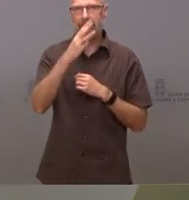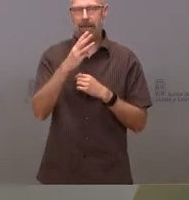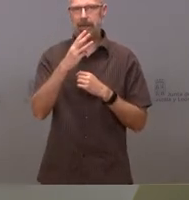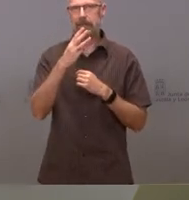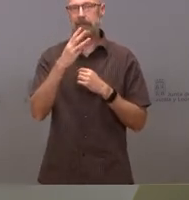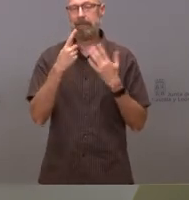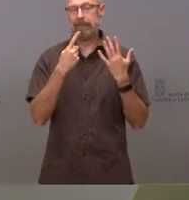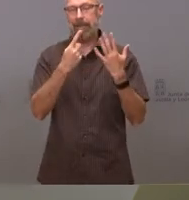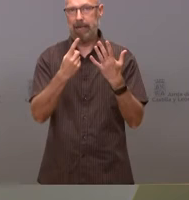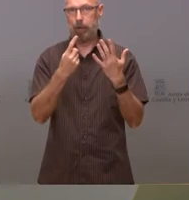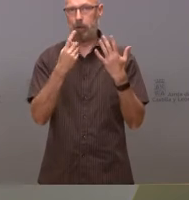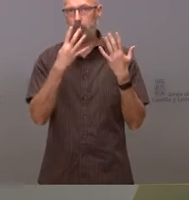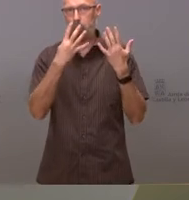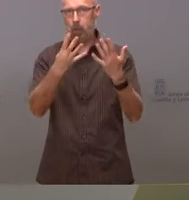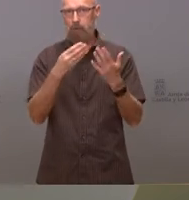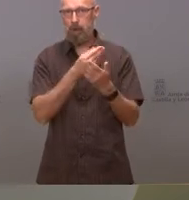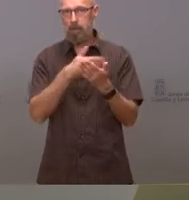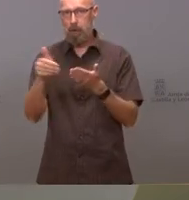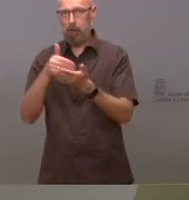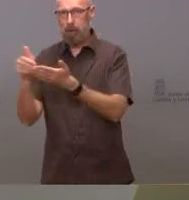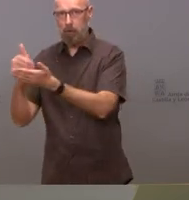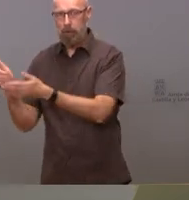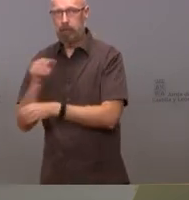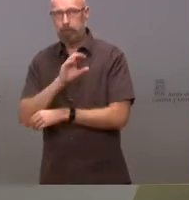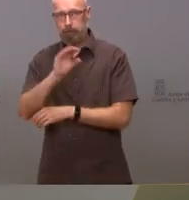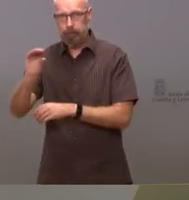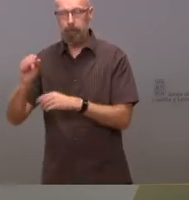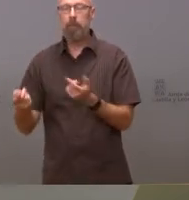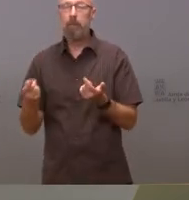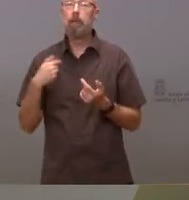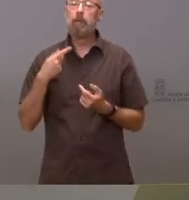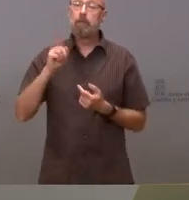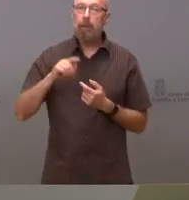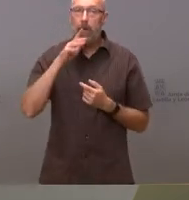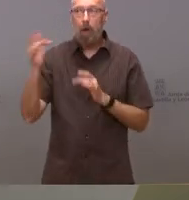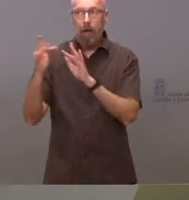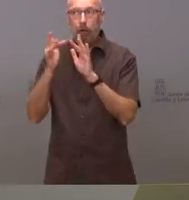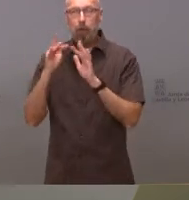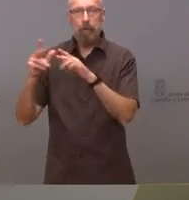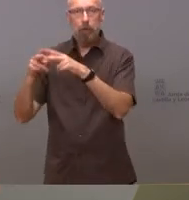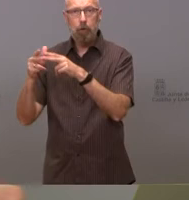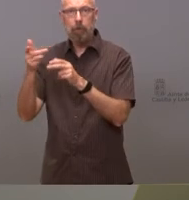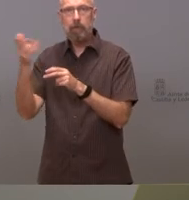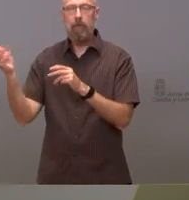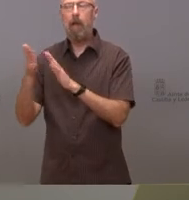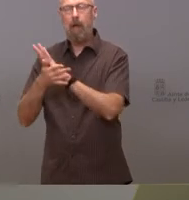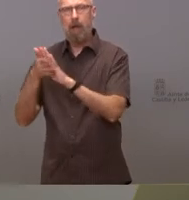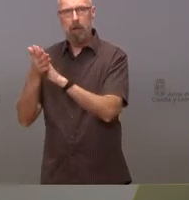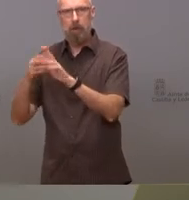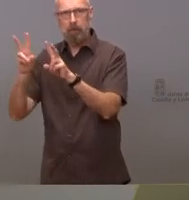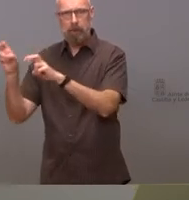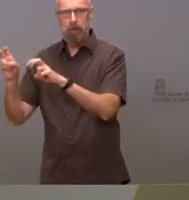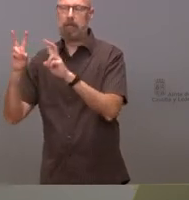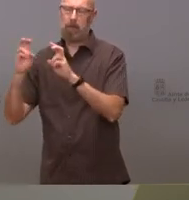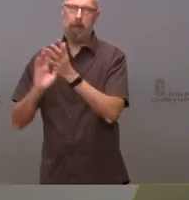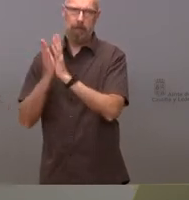estamos ahora mismo precisamente en el marco del diálogo social también pues tratando los aspectos relativos a los acuerdos del diálogo social también en materia forestal por tanto